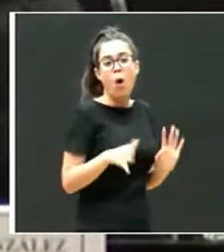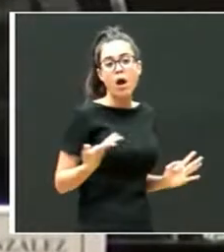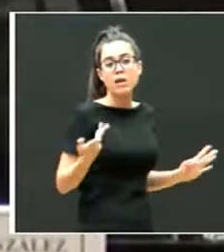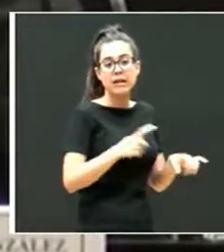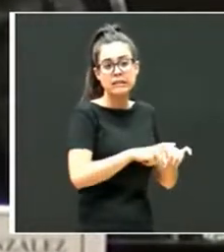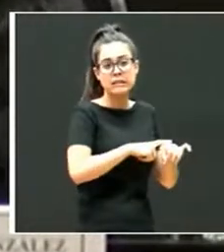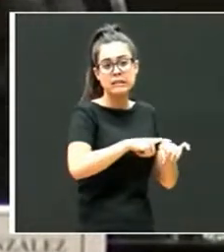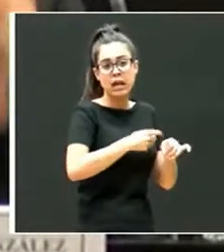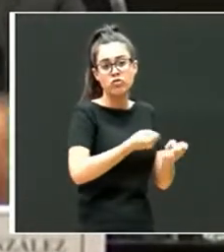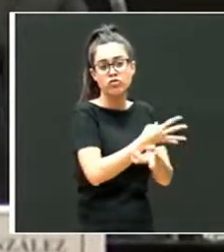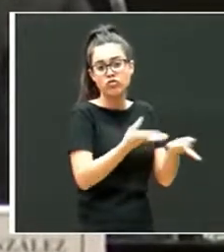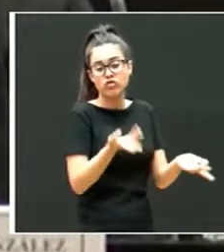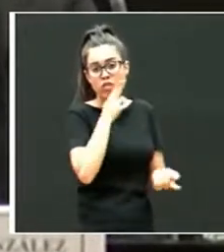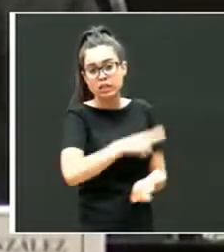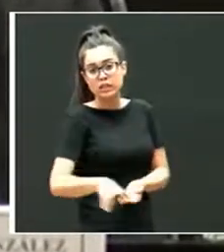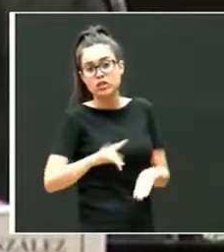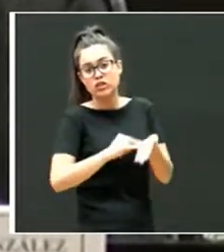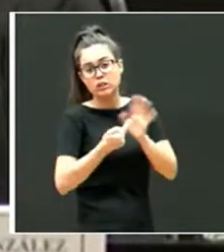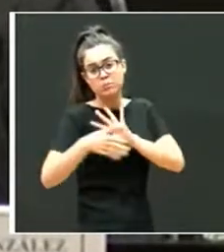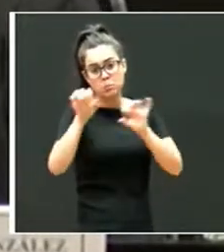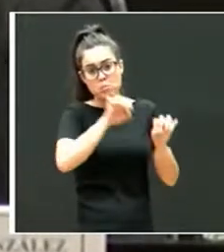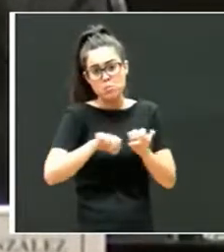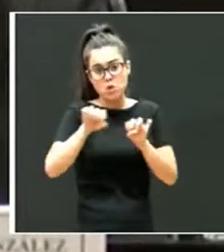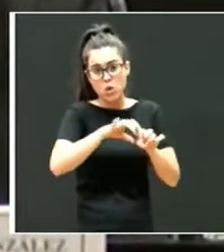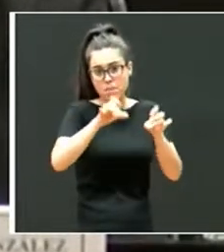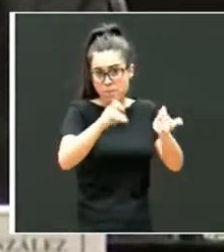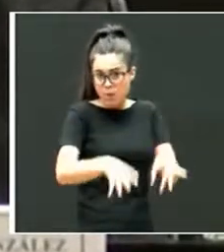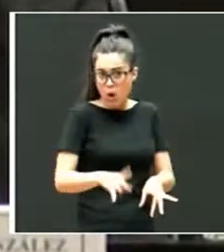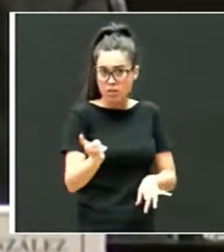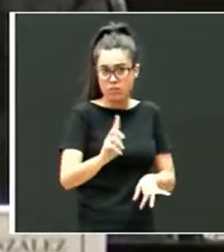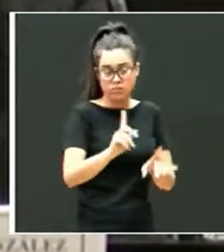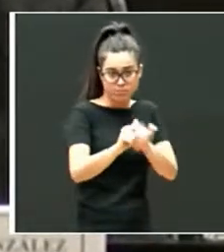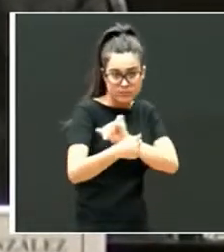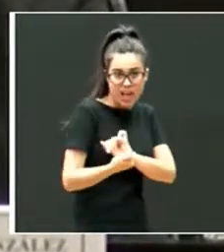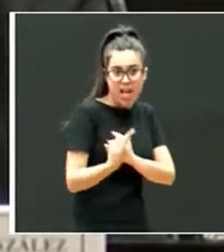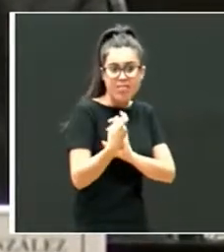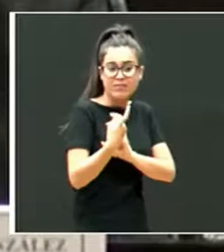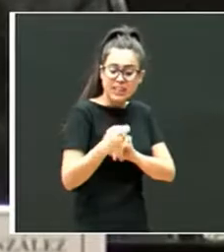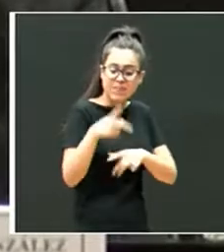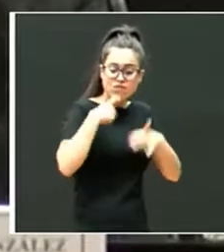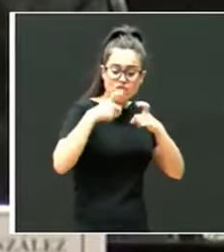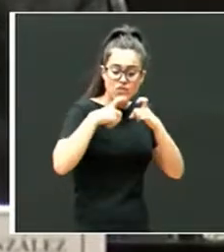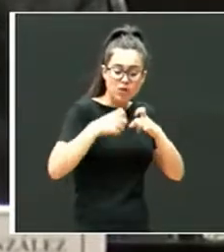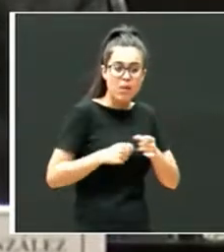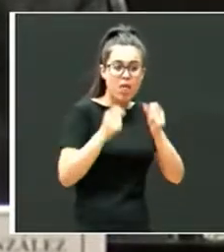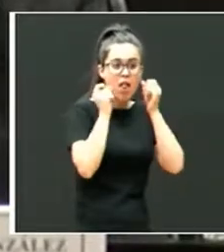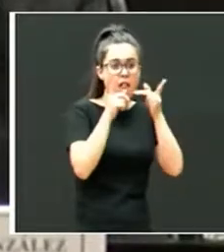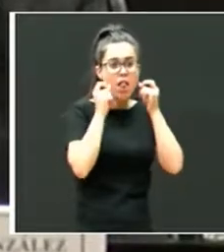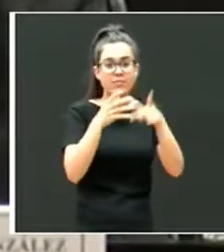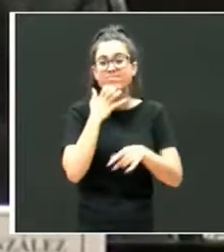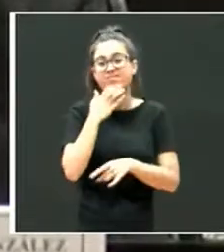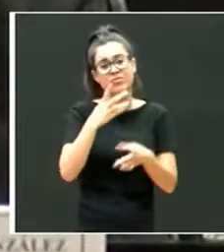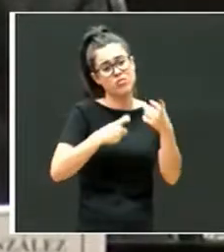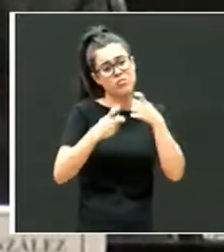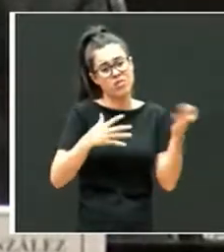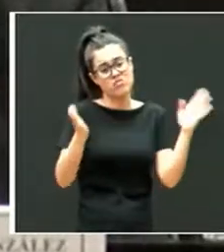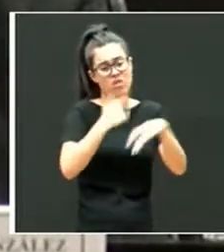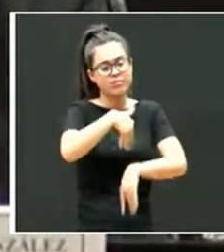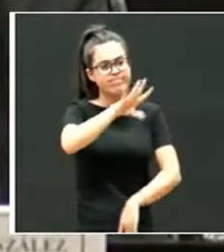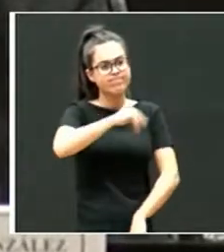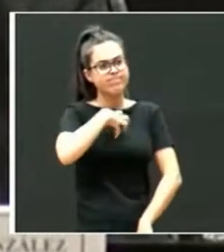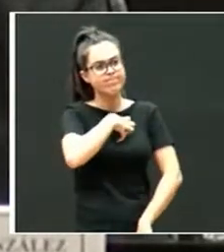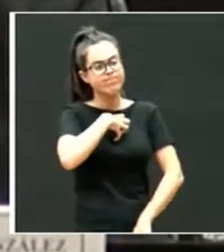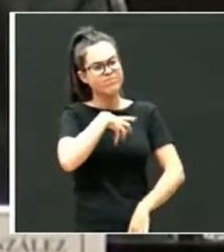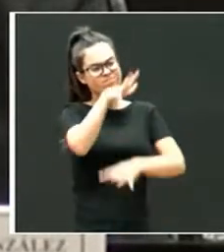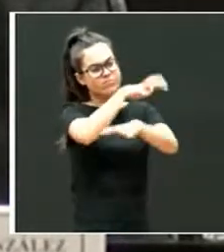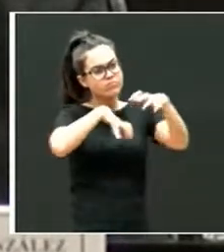infantil. Y esa información es muy importante porque sin información es muy difícil entender, es muy difícil ponerse en el